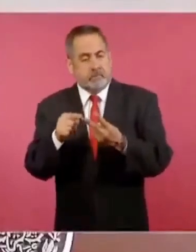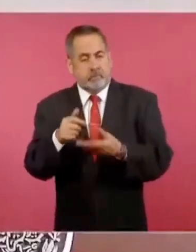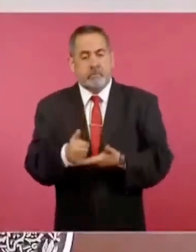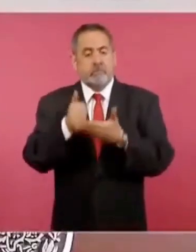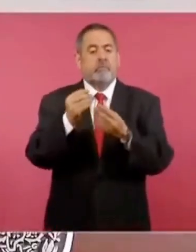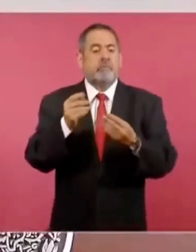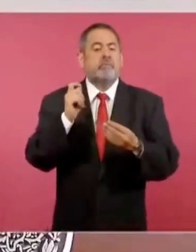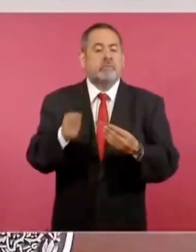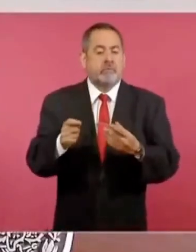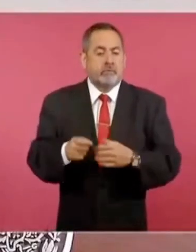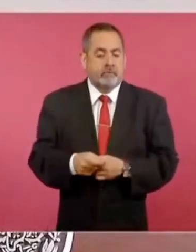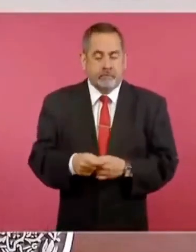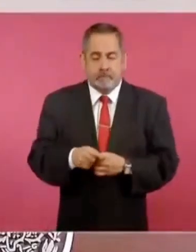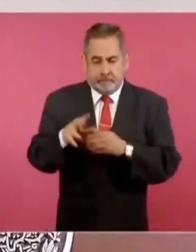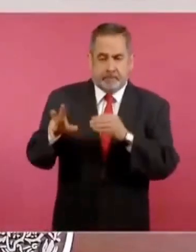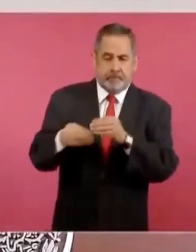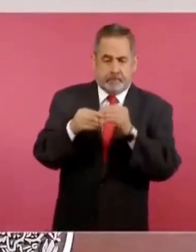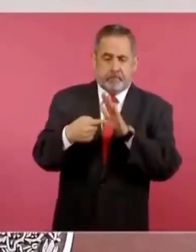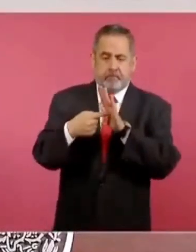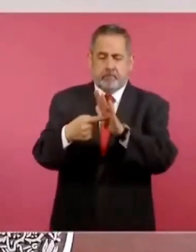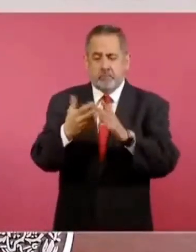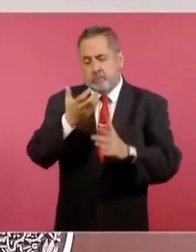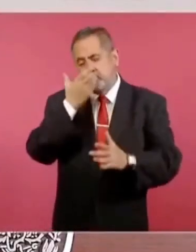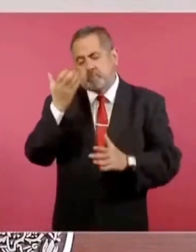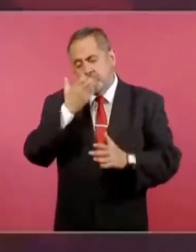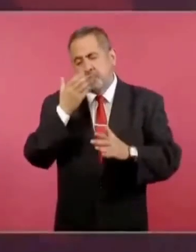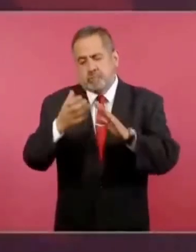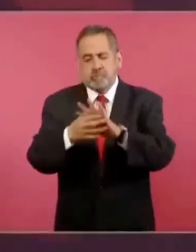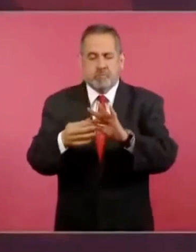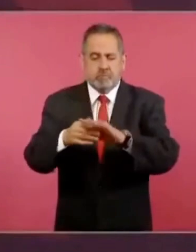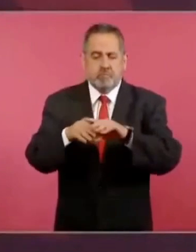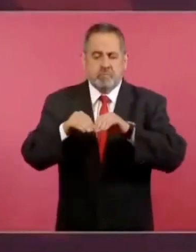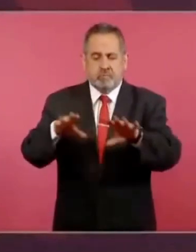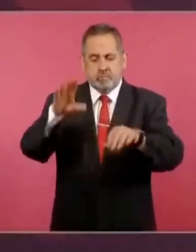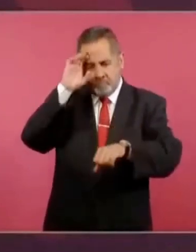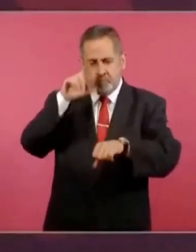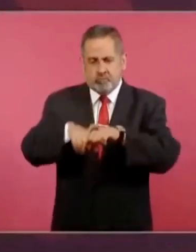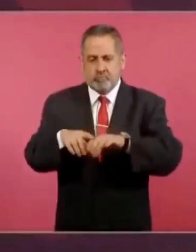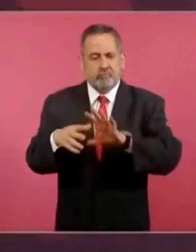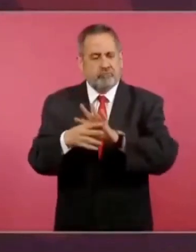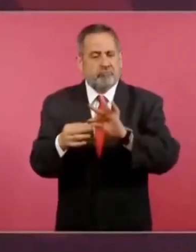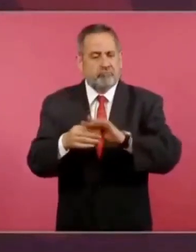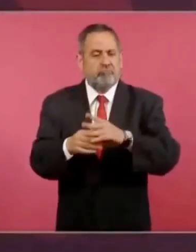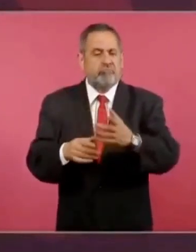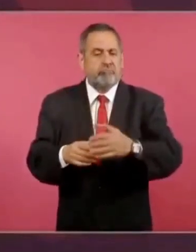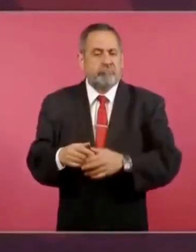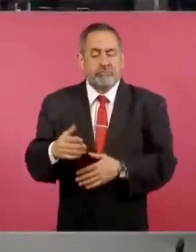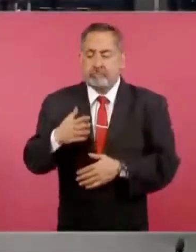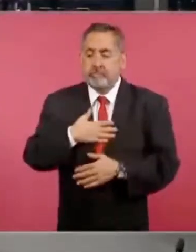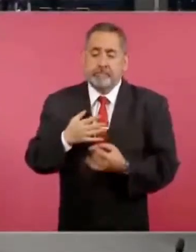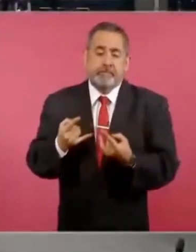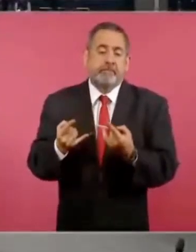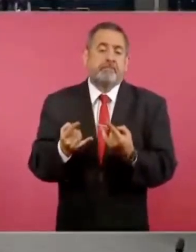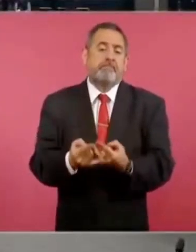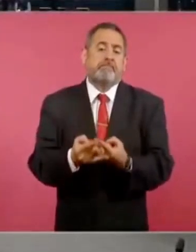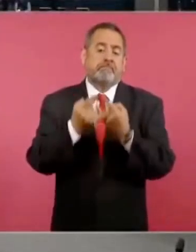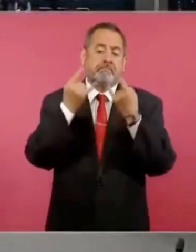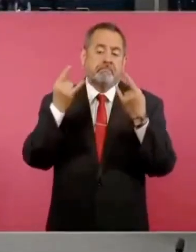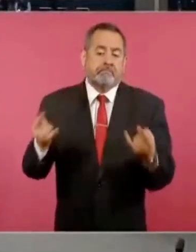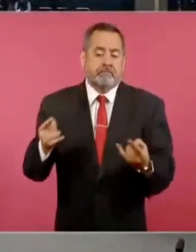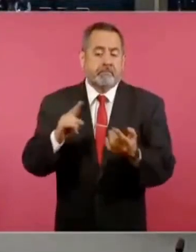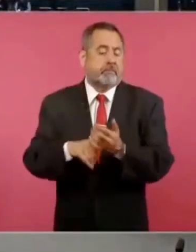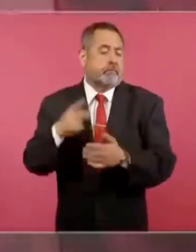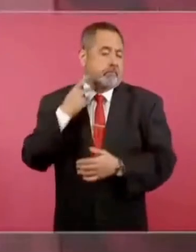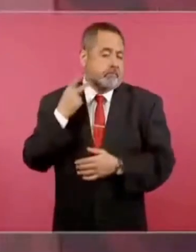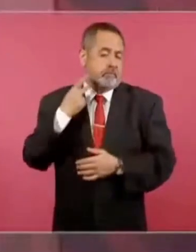complementa a esa tradición, esa grandeza cultural, nuestra historia política,